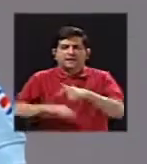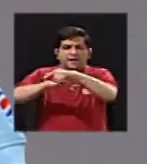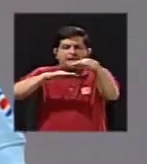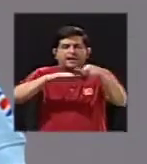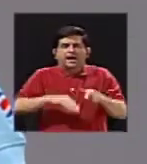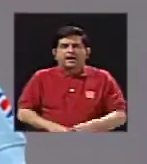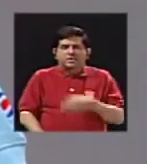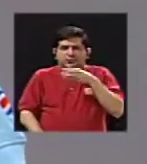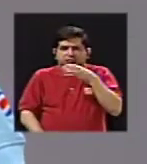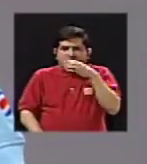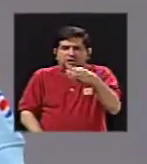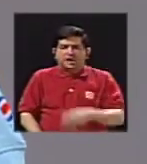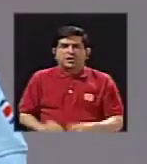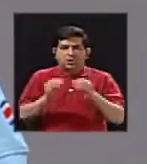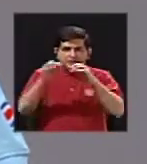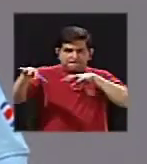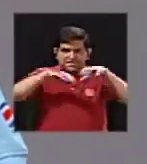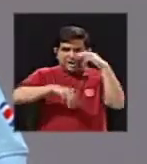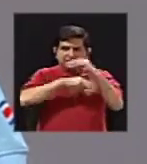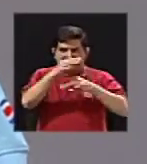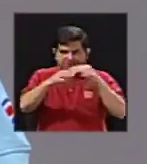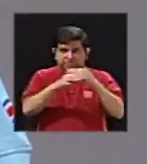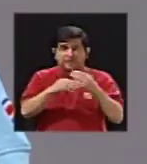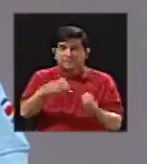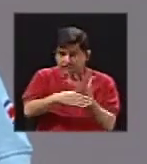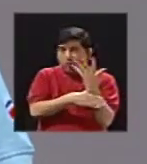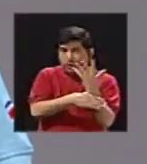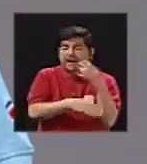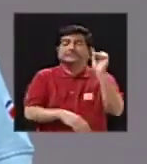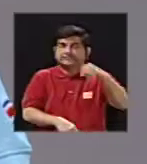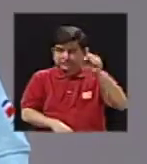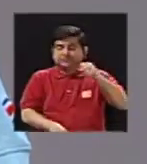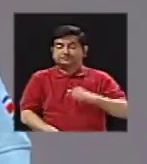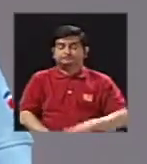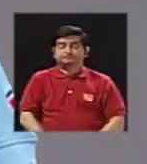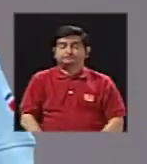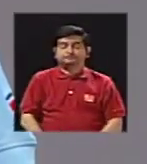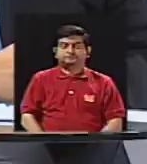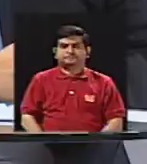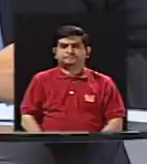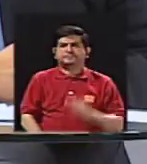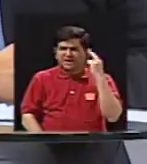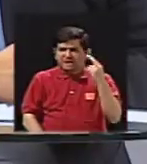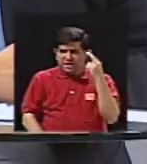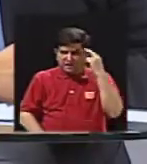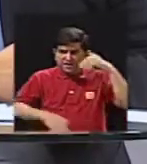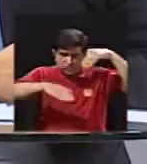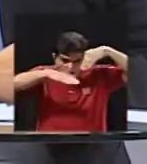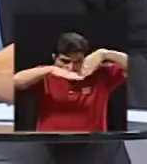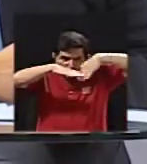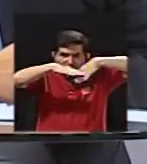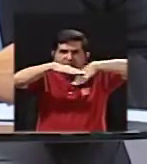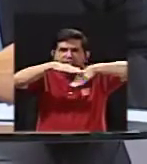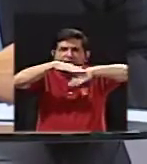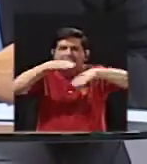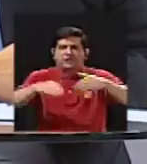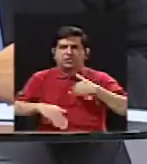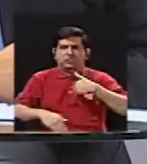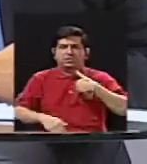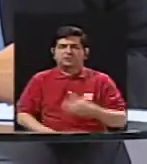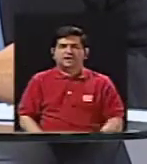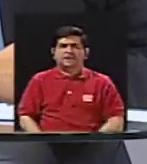los lagos con mayor actividad en el mundo. Lagos volcánicos. Los lagos volcánicos, sí. Ya que, pues, debajo de estos lagos hay